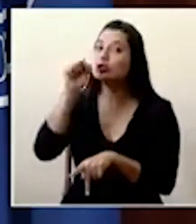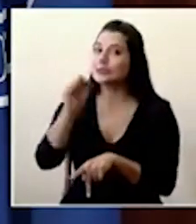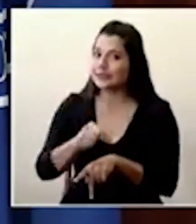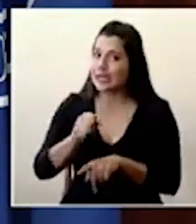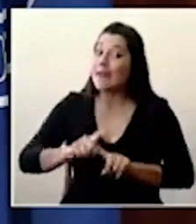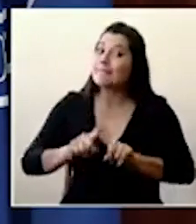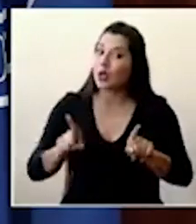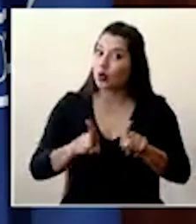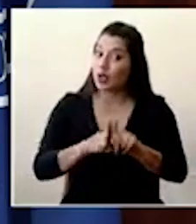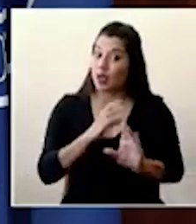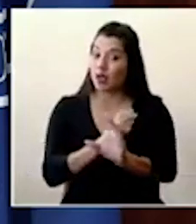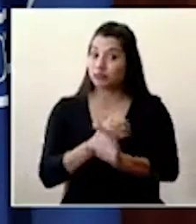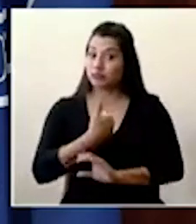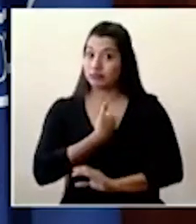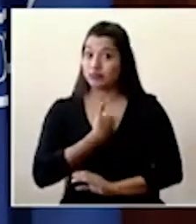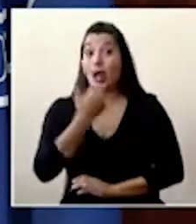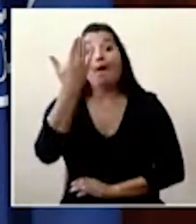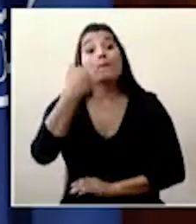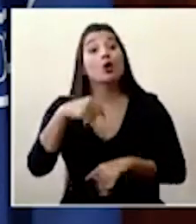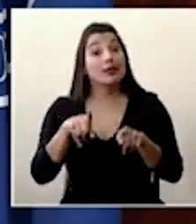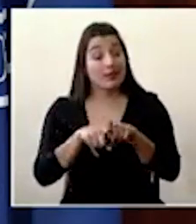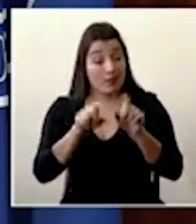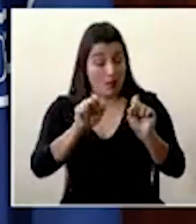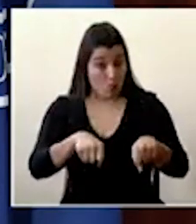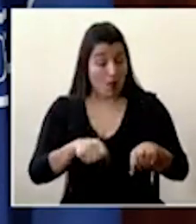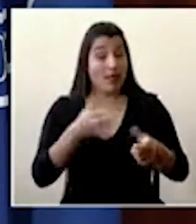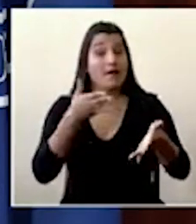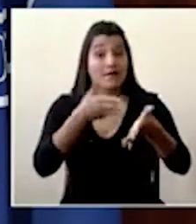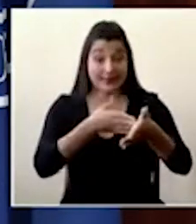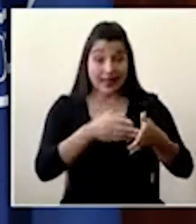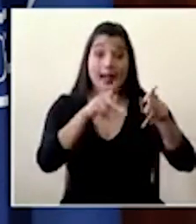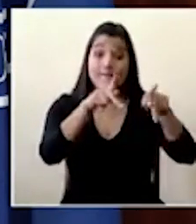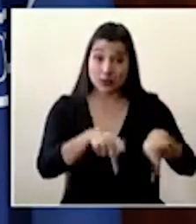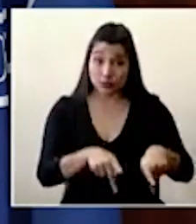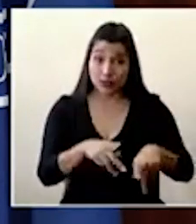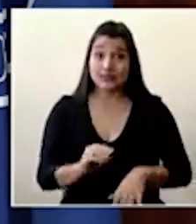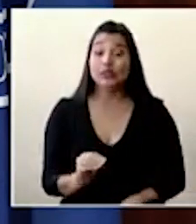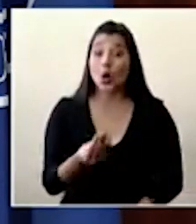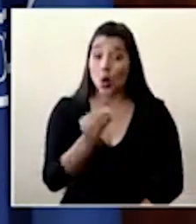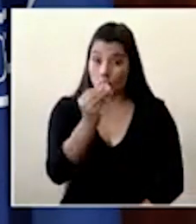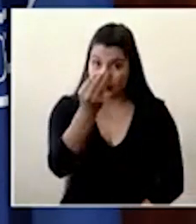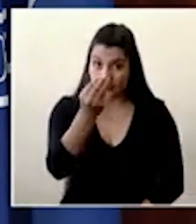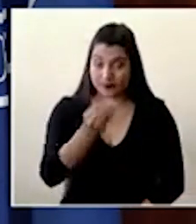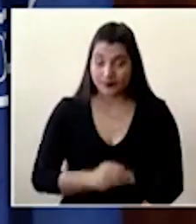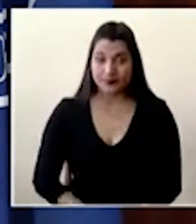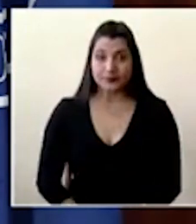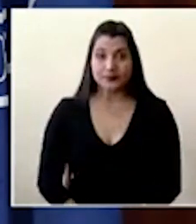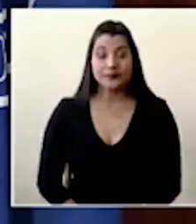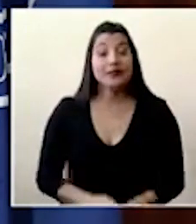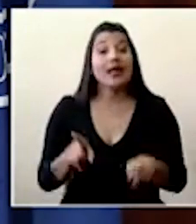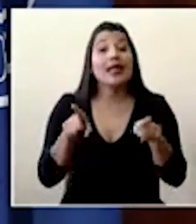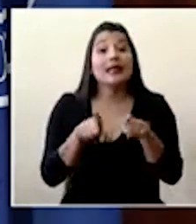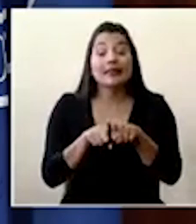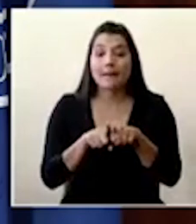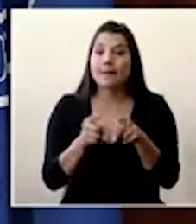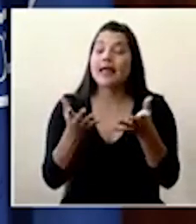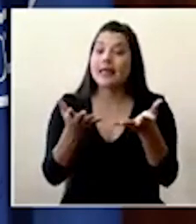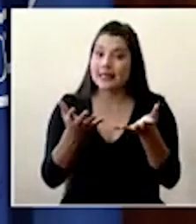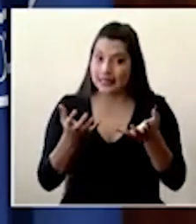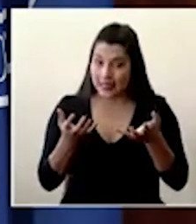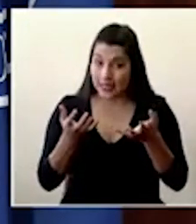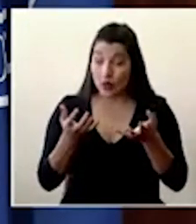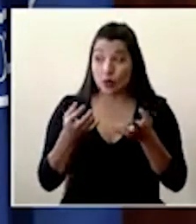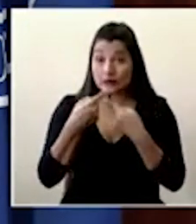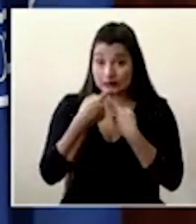esto puede afectar gravemente a personas más jóvenes. También quiero hacer una